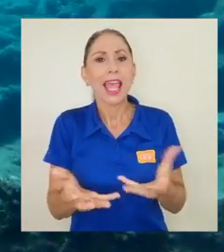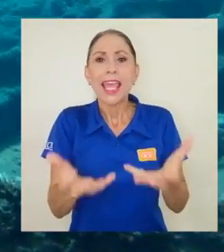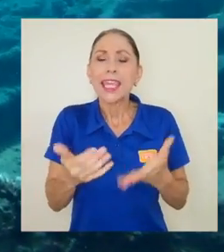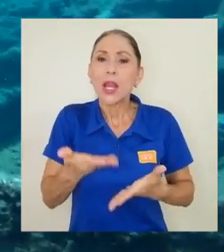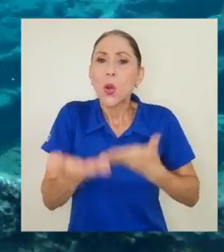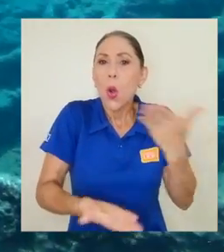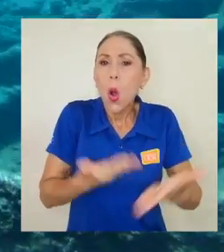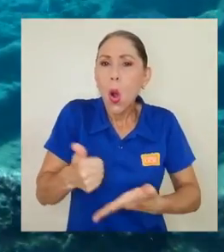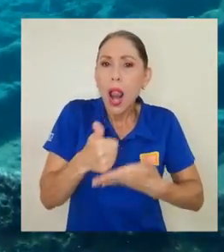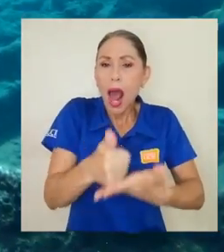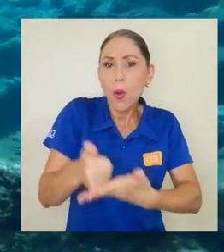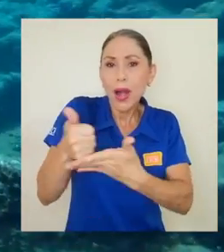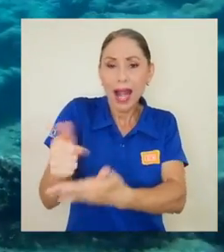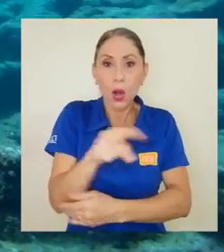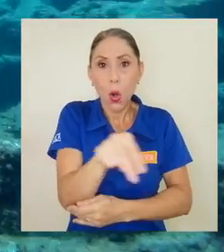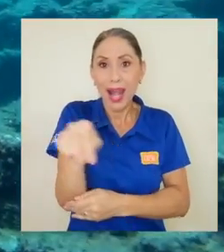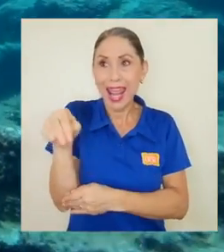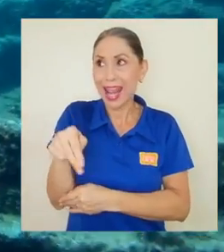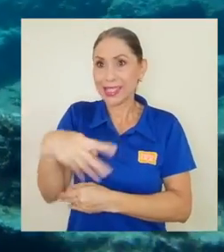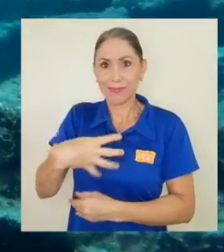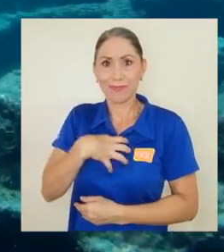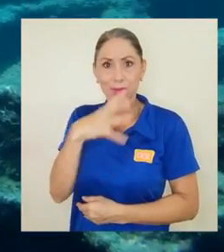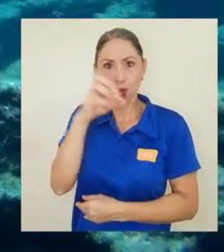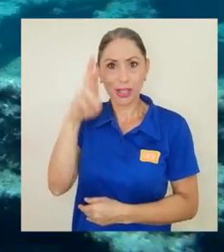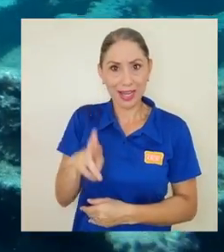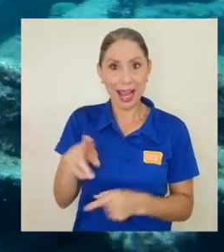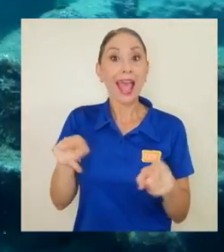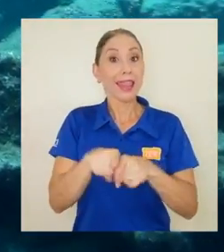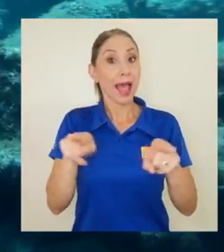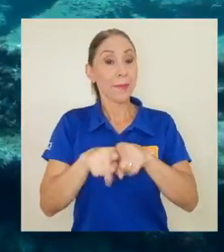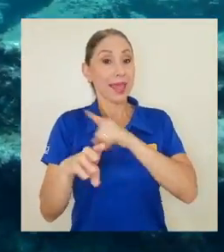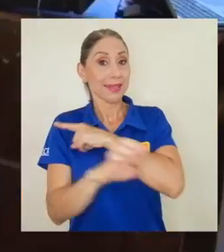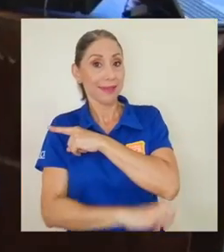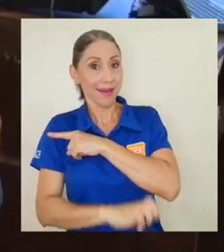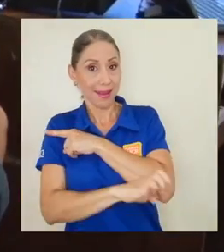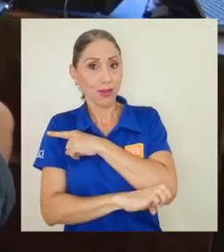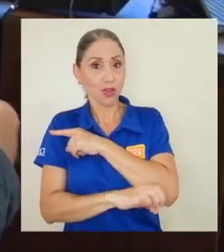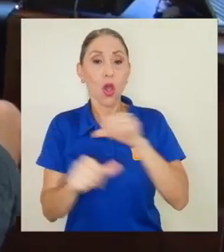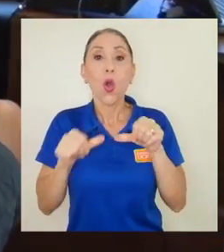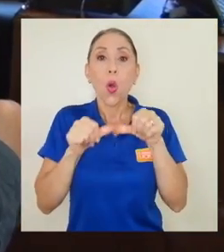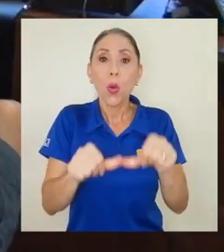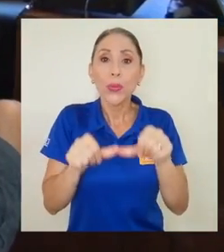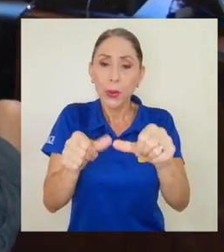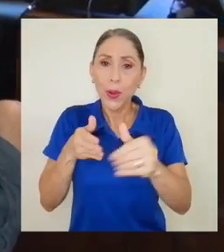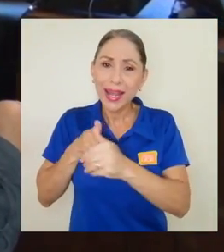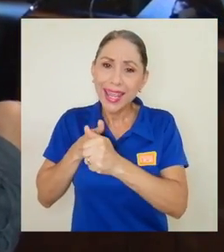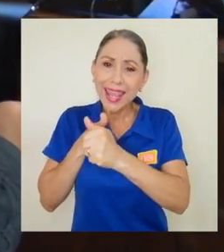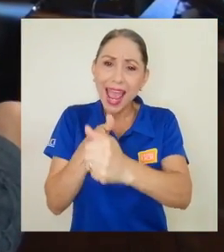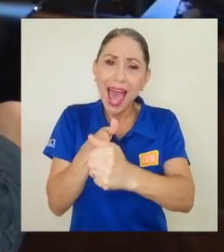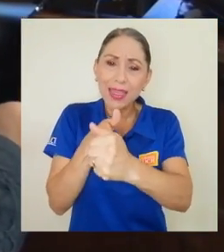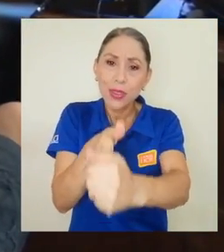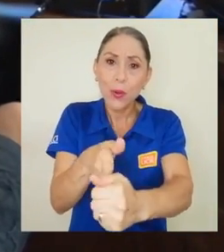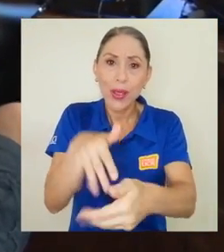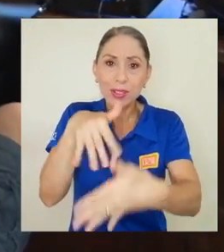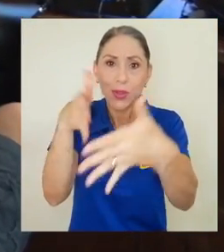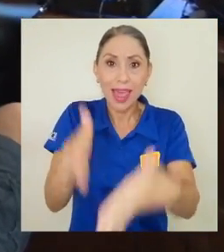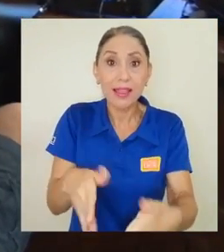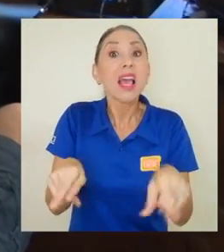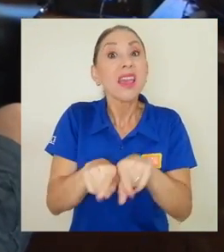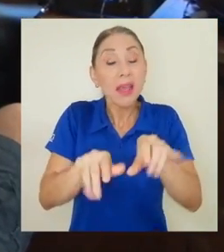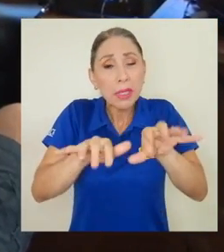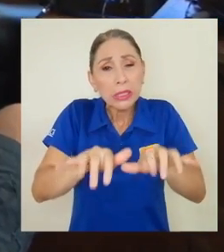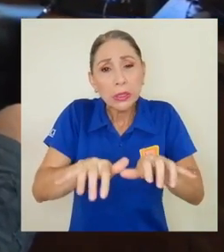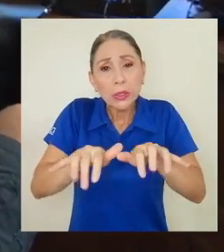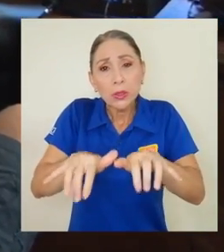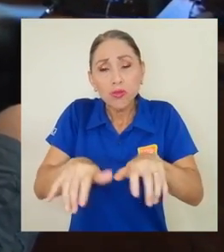colaborar con colegas nacionales y del exterior, continuar guiando estudiantes y publicando,